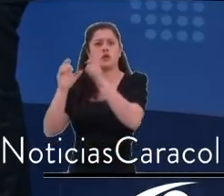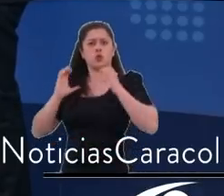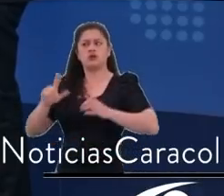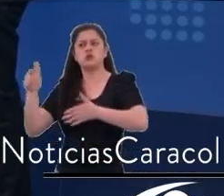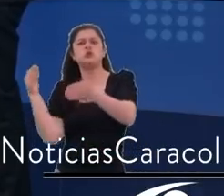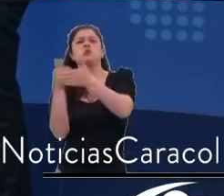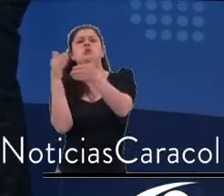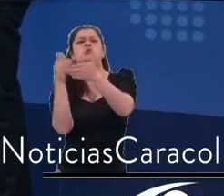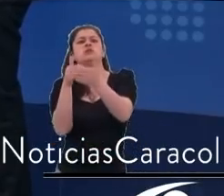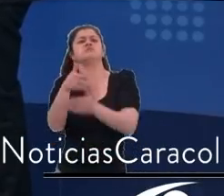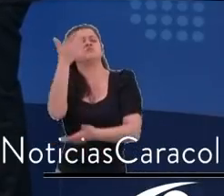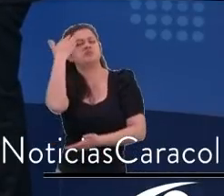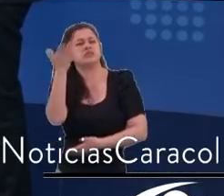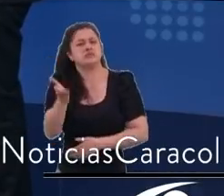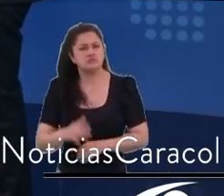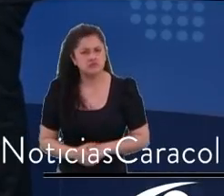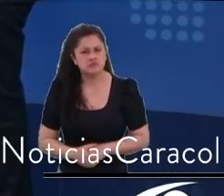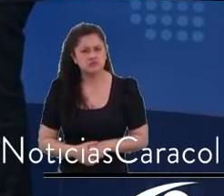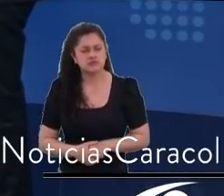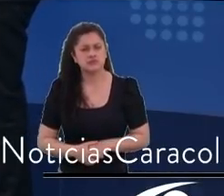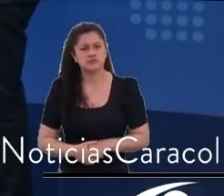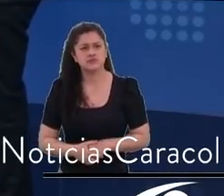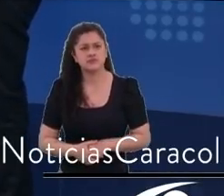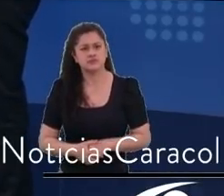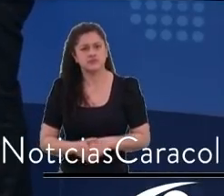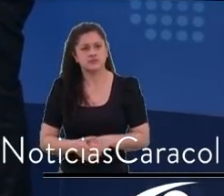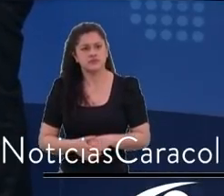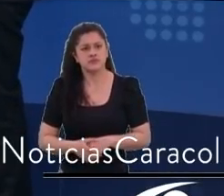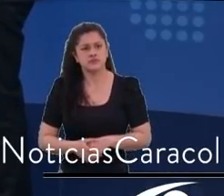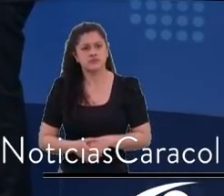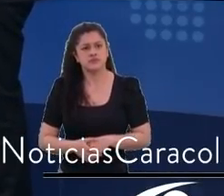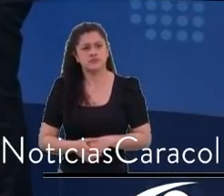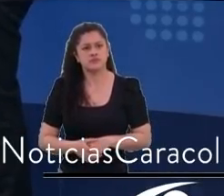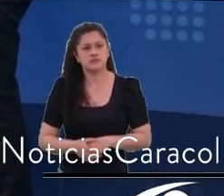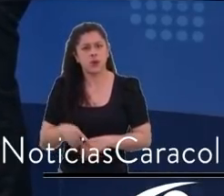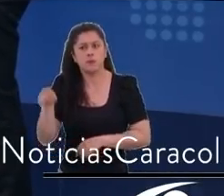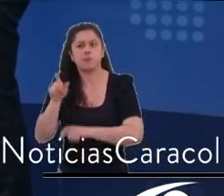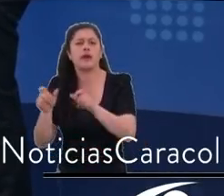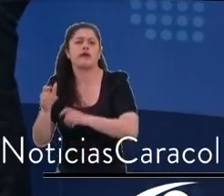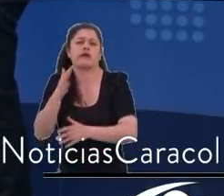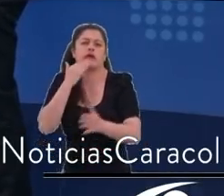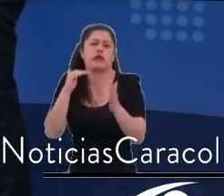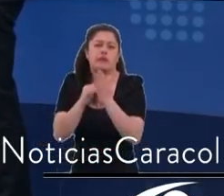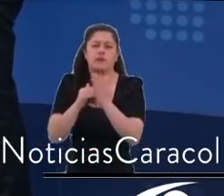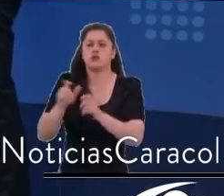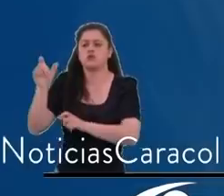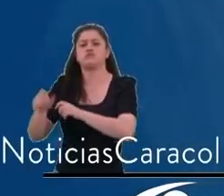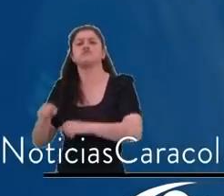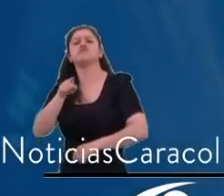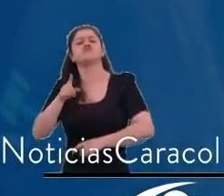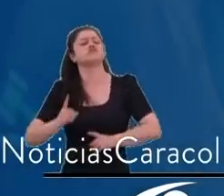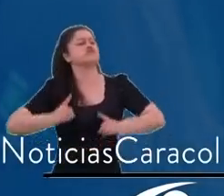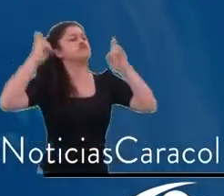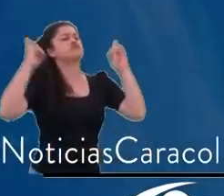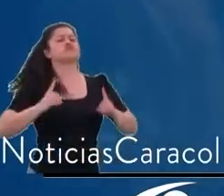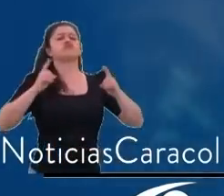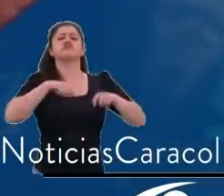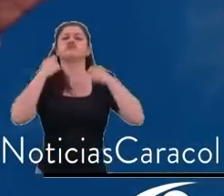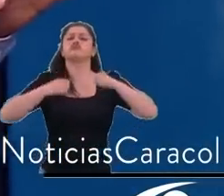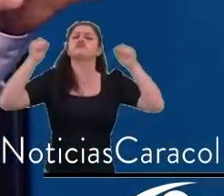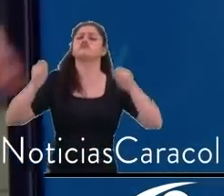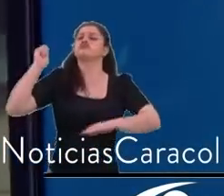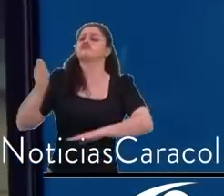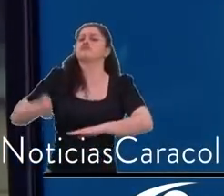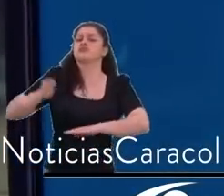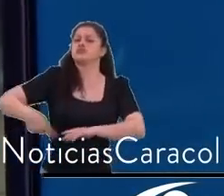¿Qué hacer en el caso eventual de que se frene lo que usted está impulsando? Pues, hombre, yo creo que esa es la vida de los